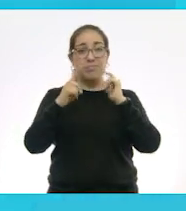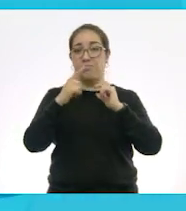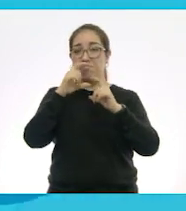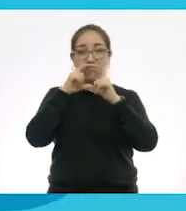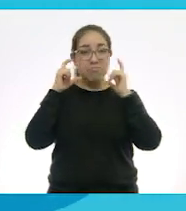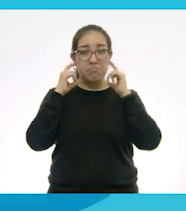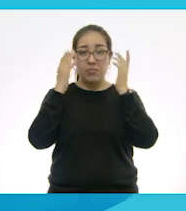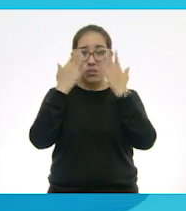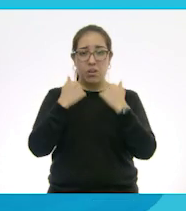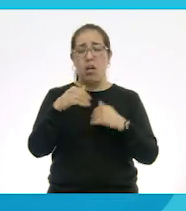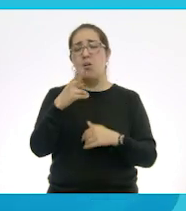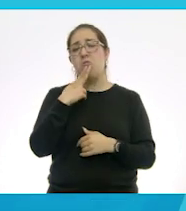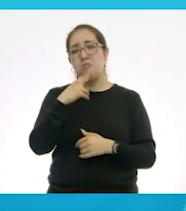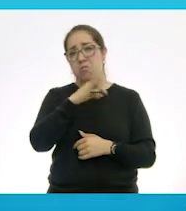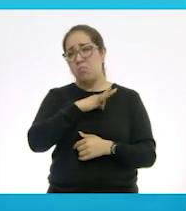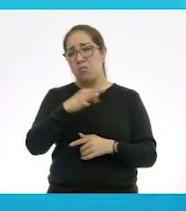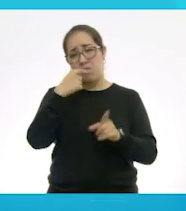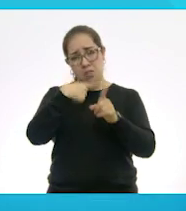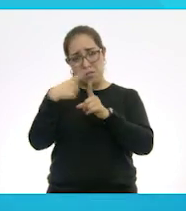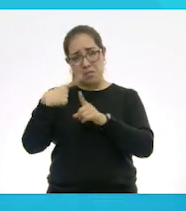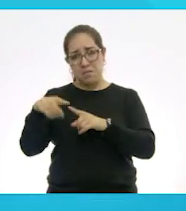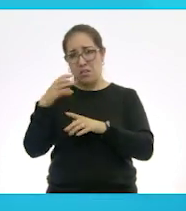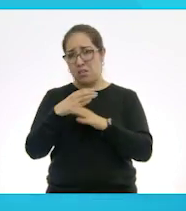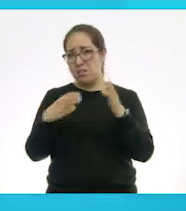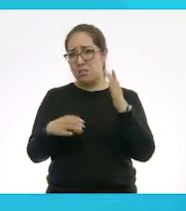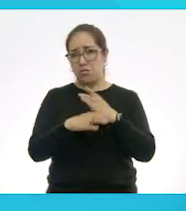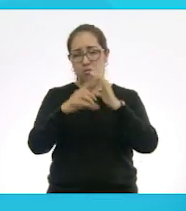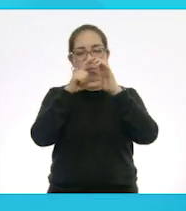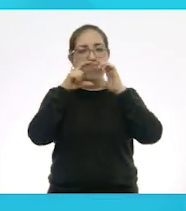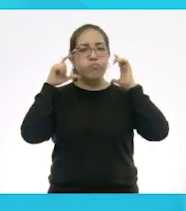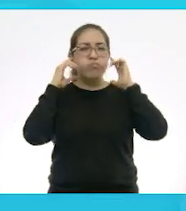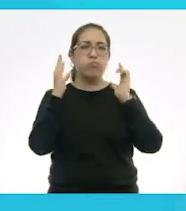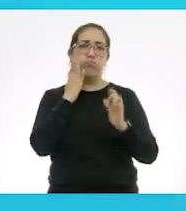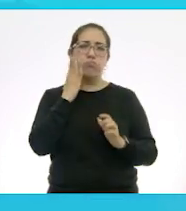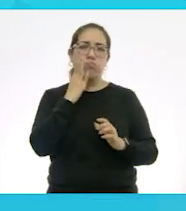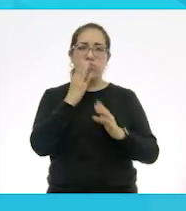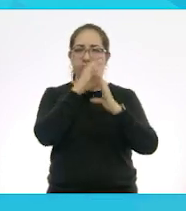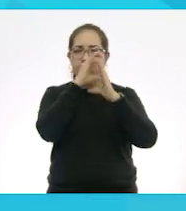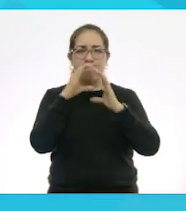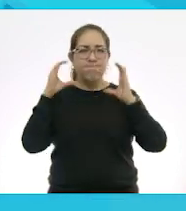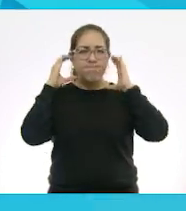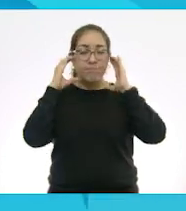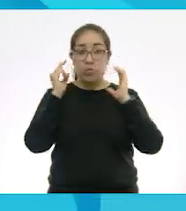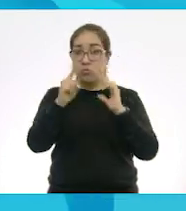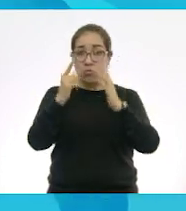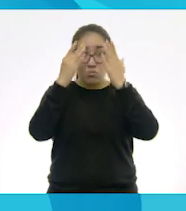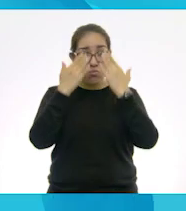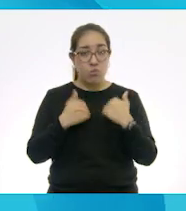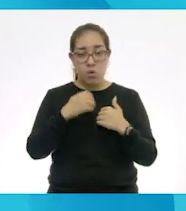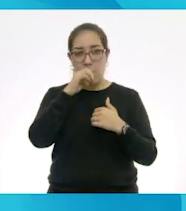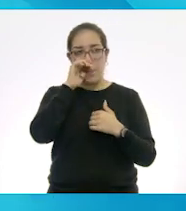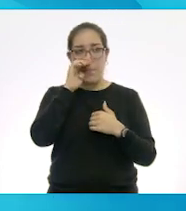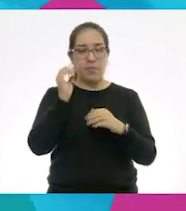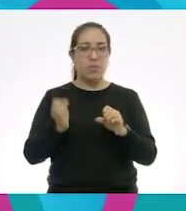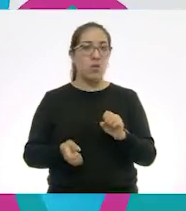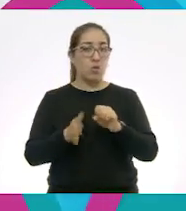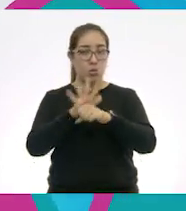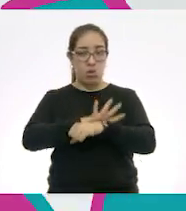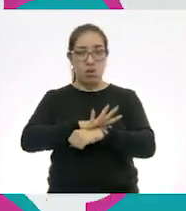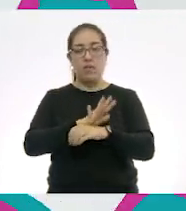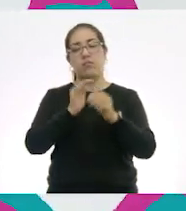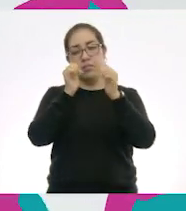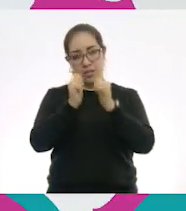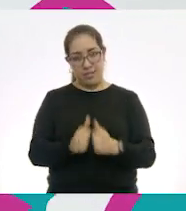puedo utilizar un pañuelo, una bufanda o inclusive un trapo como tal. Recordemos, si yo no tengo síntomas de coronavirus, quédate en casa.